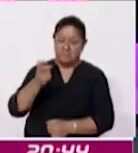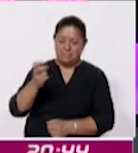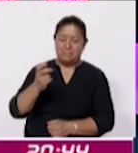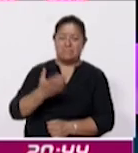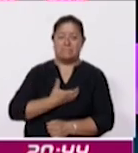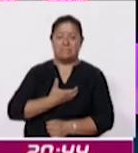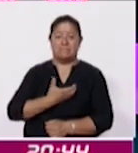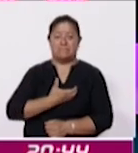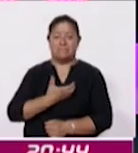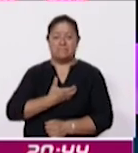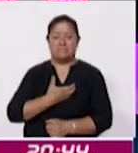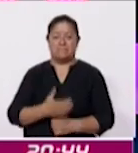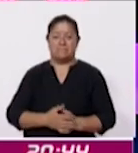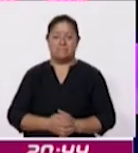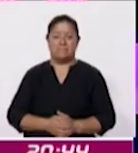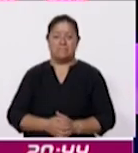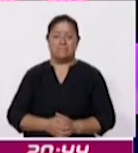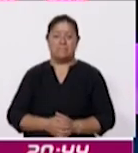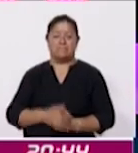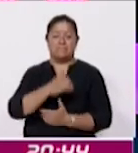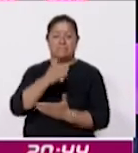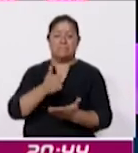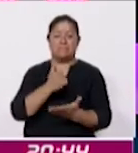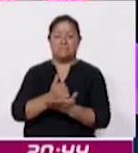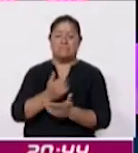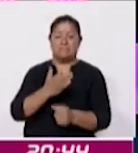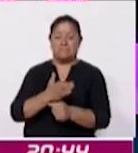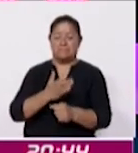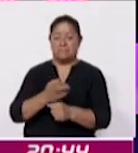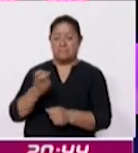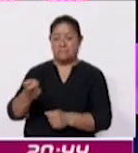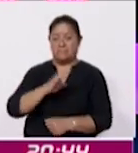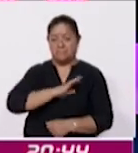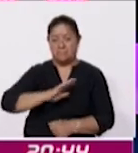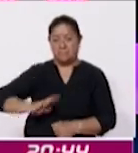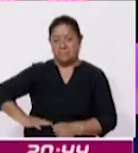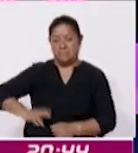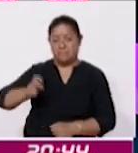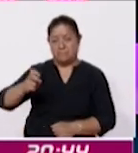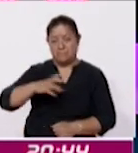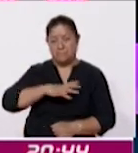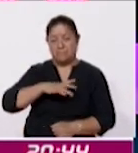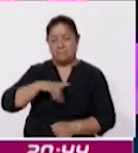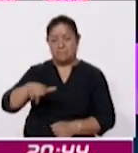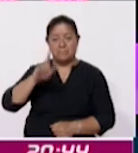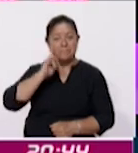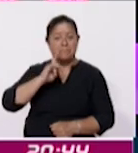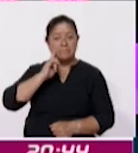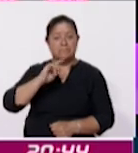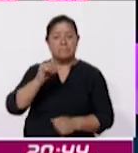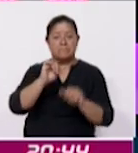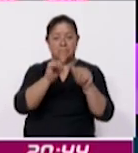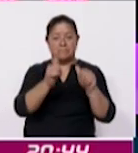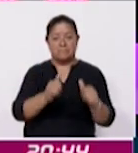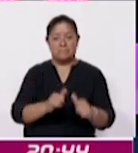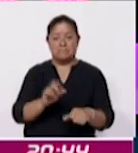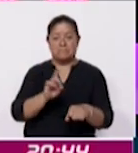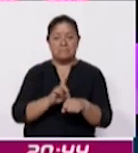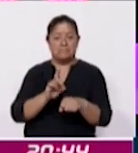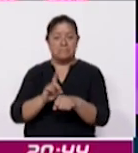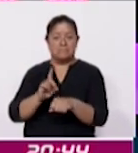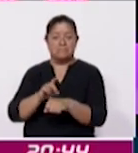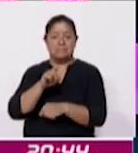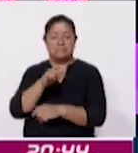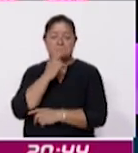zócalo de esta ciudad de este municipio Ahí están estas mujeres artesanas prácticamente todos los días usted puede